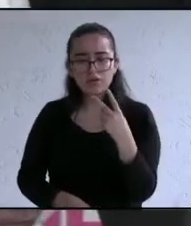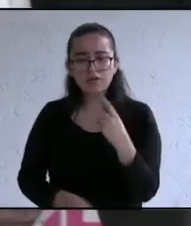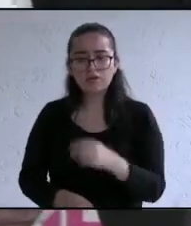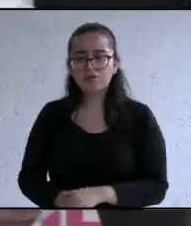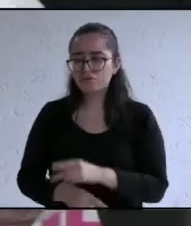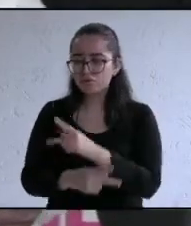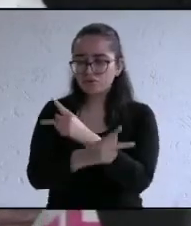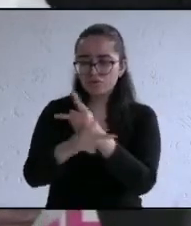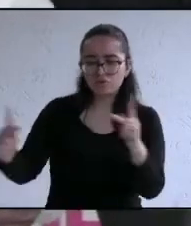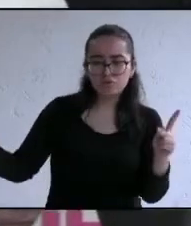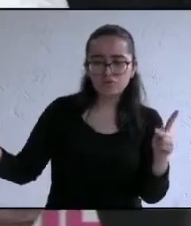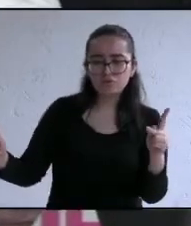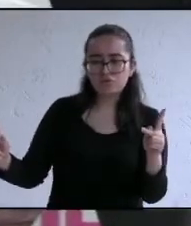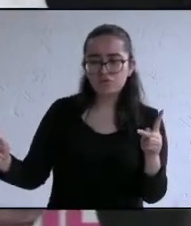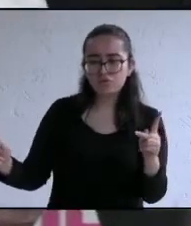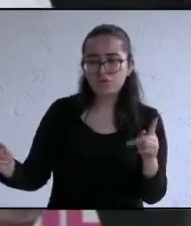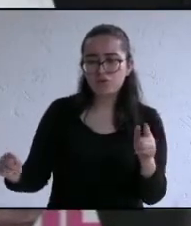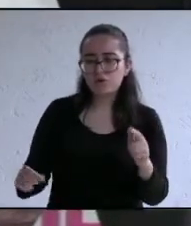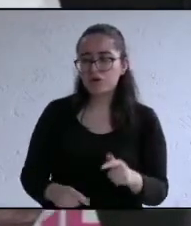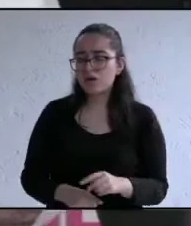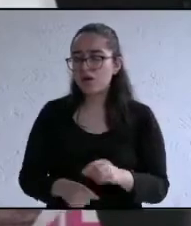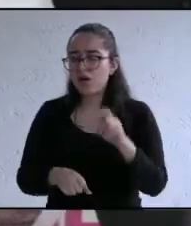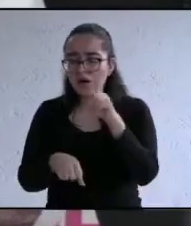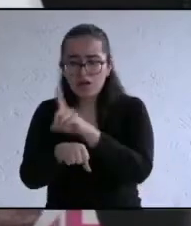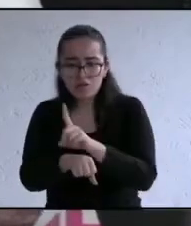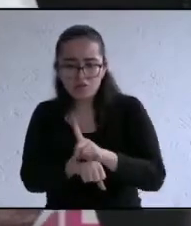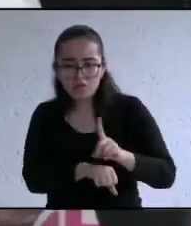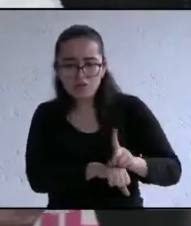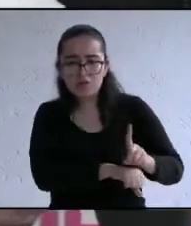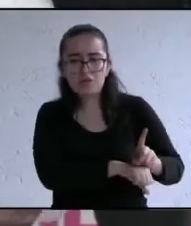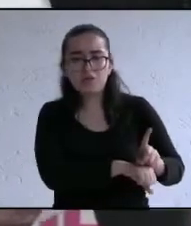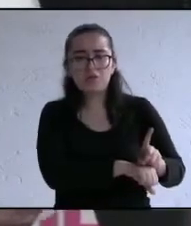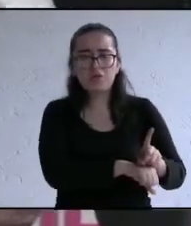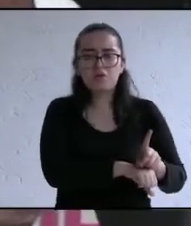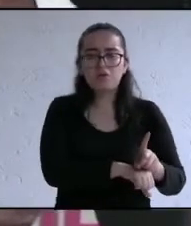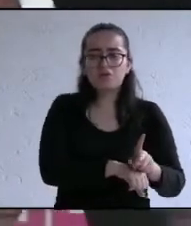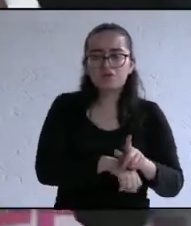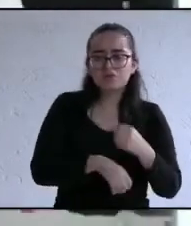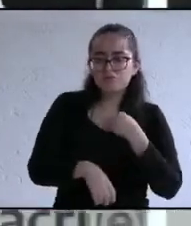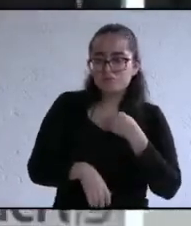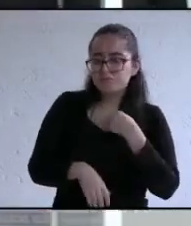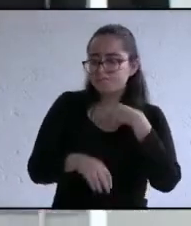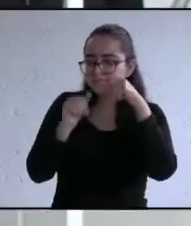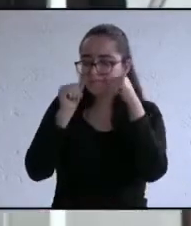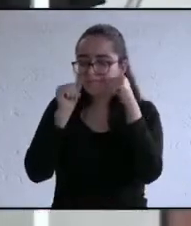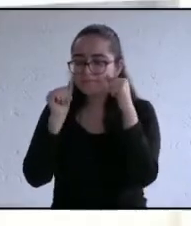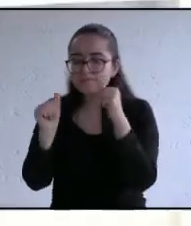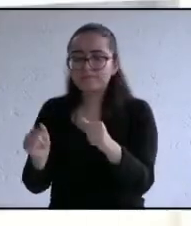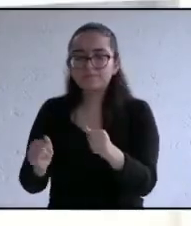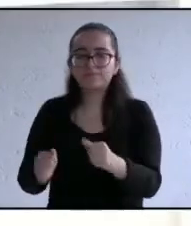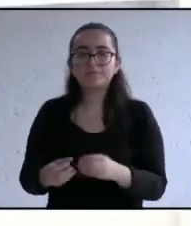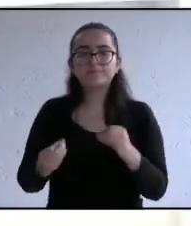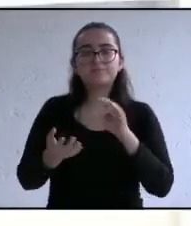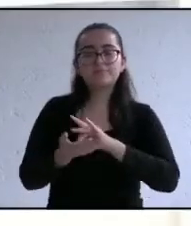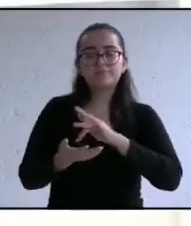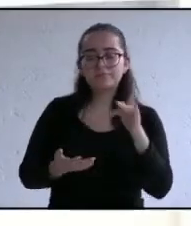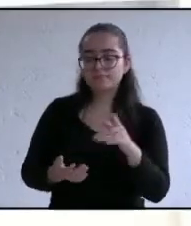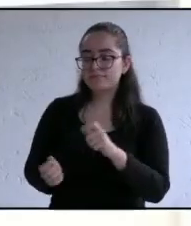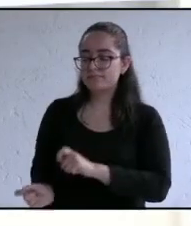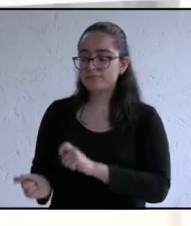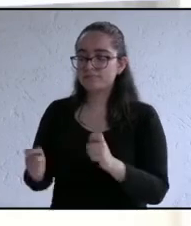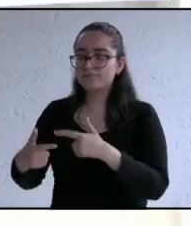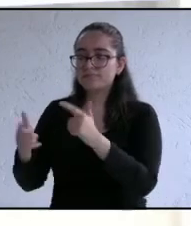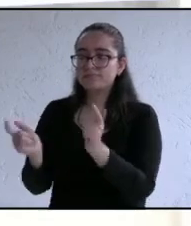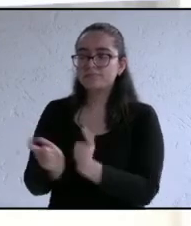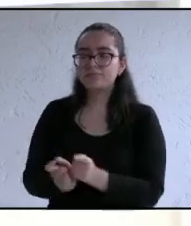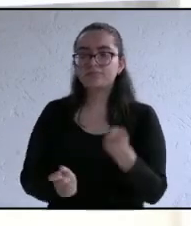todos los lunes de puertas abiertas todos los directores estarán atendiendo la ciudadanía y ahí estaré yo para resolver muchísimas gracias candidato ahora le toca